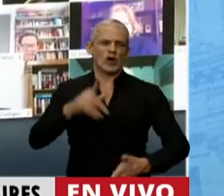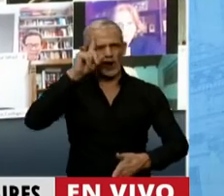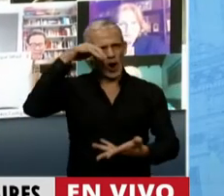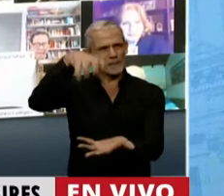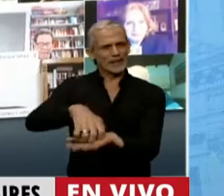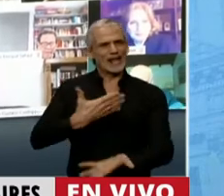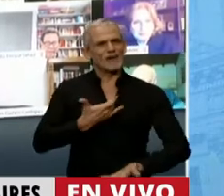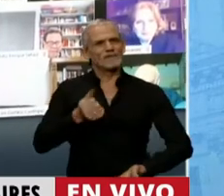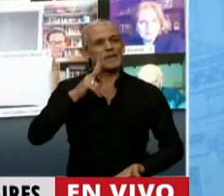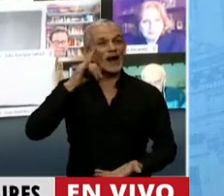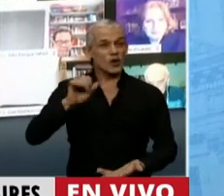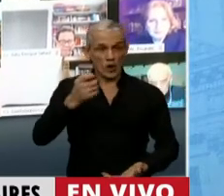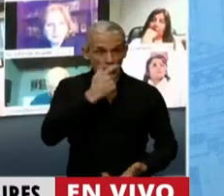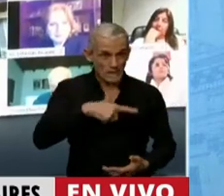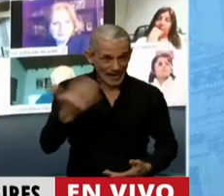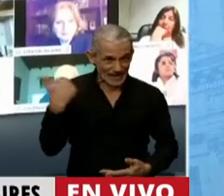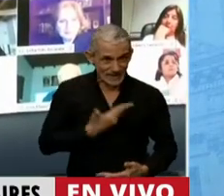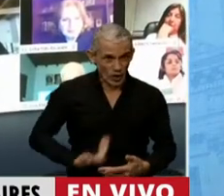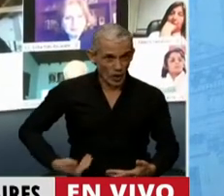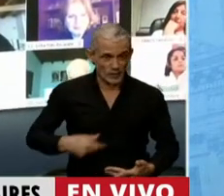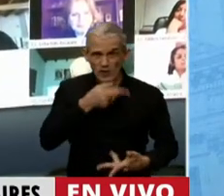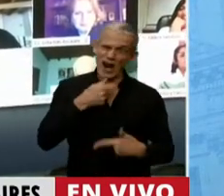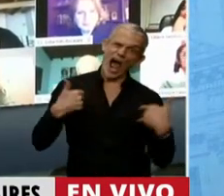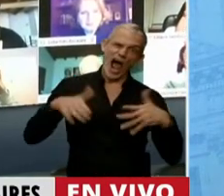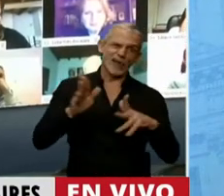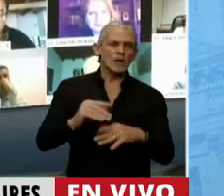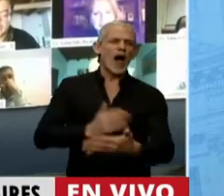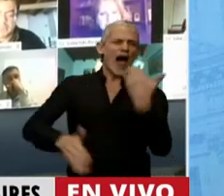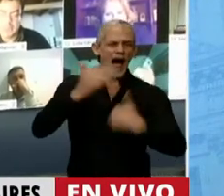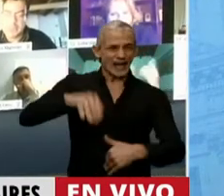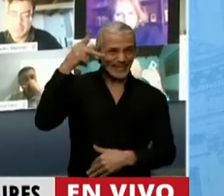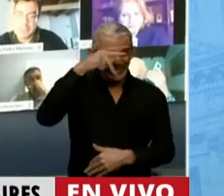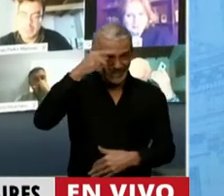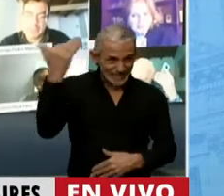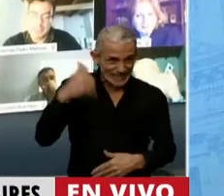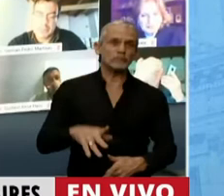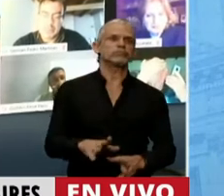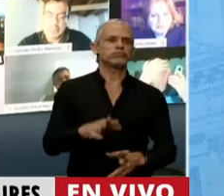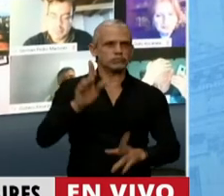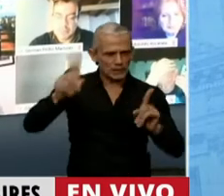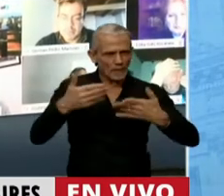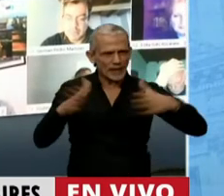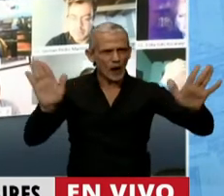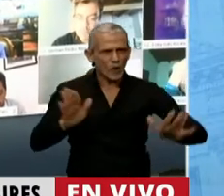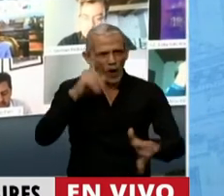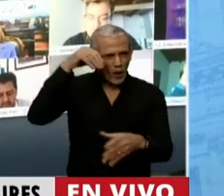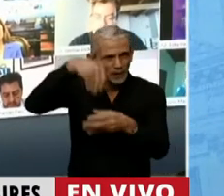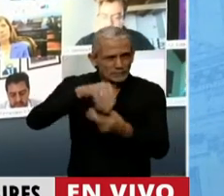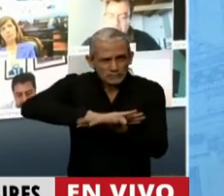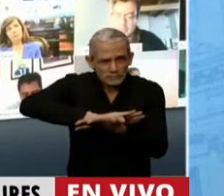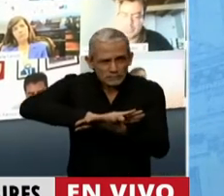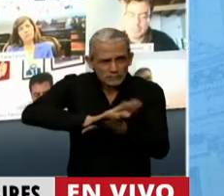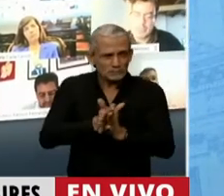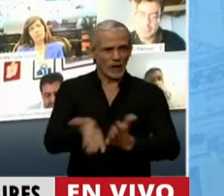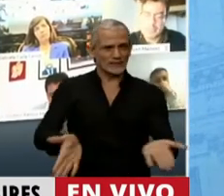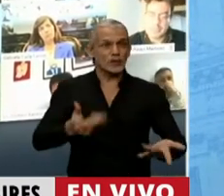decirles que el Gobierno anterior no hizo nada, pero el Gobierno anterior lo había inaugurado y no hay nada en el Hospital René Favaloro. Así que